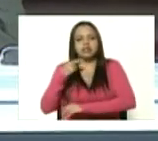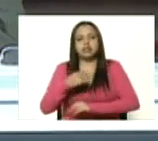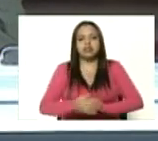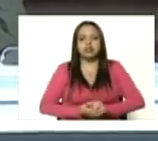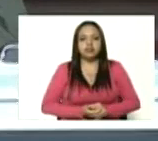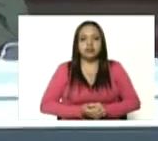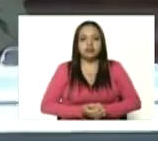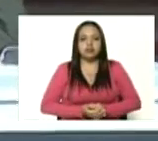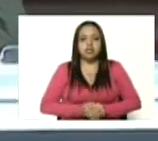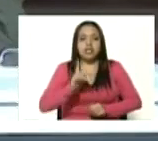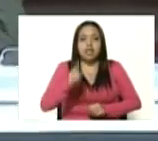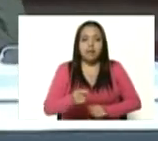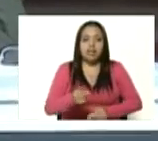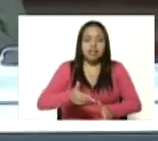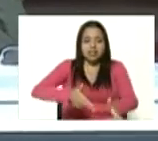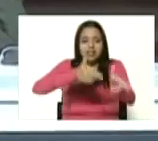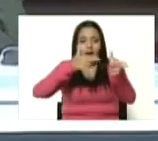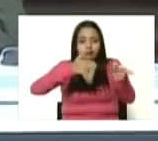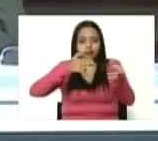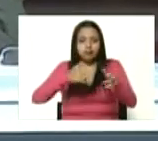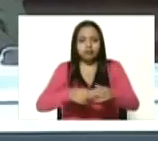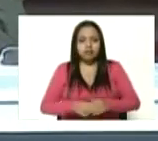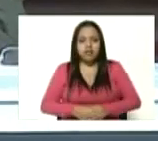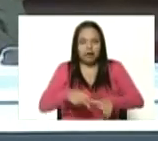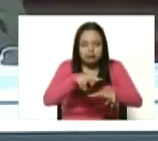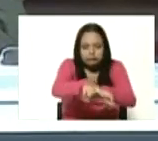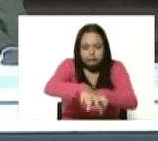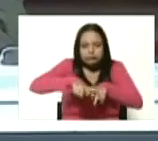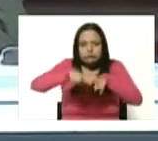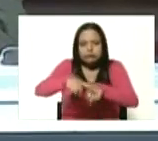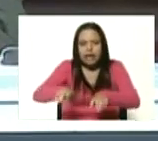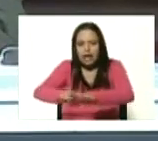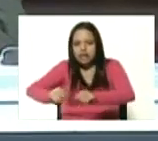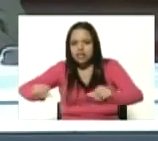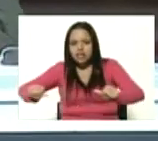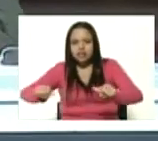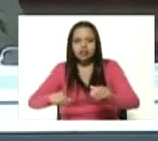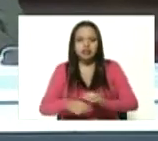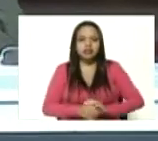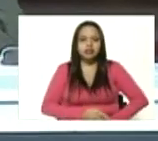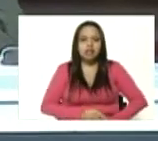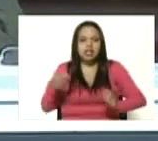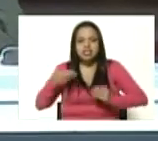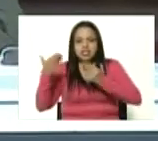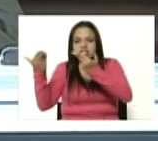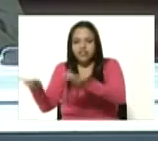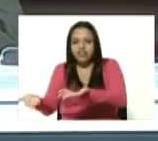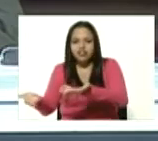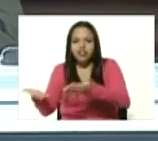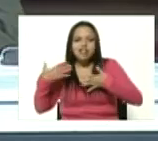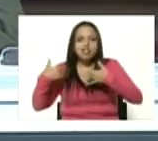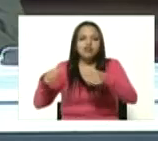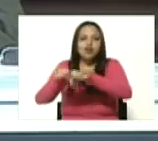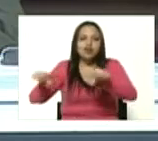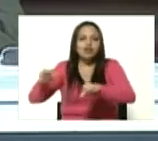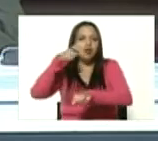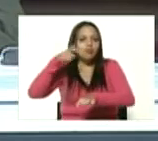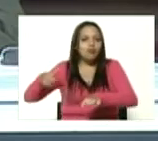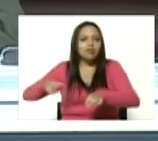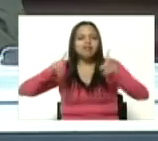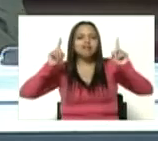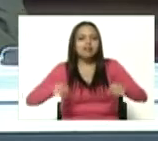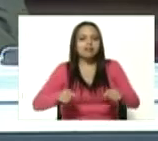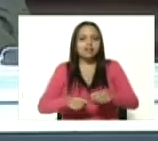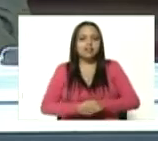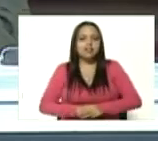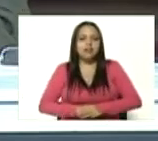disparando un fusil arando el campo llevando la salud y la educación al pueblo y también